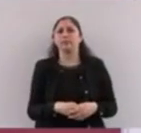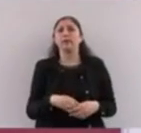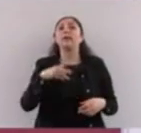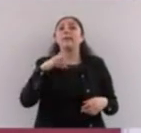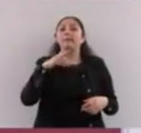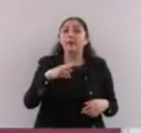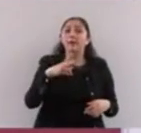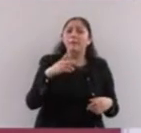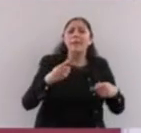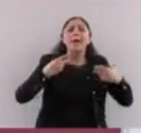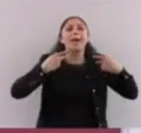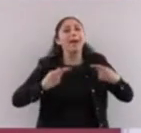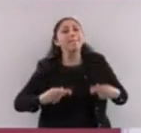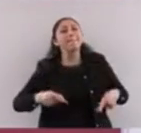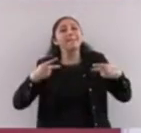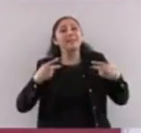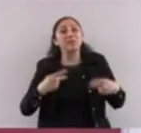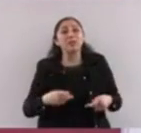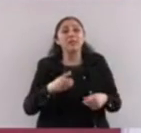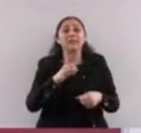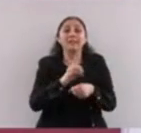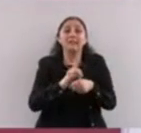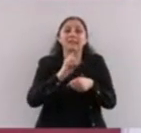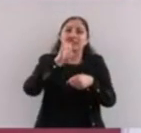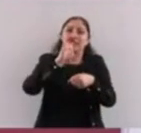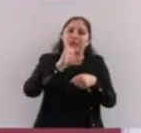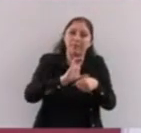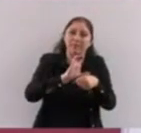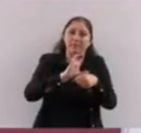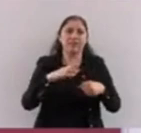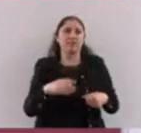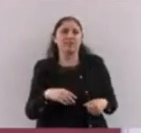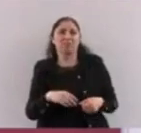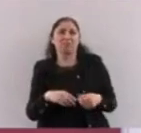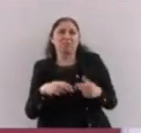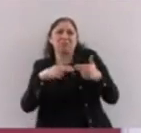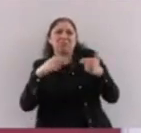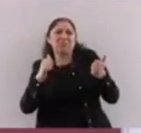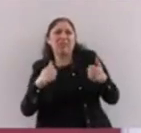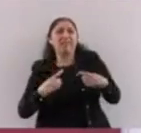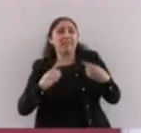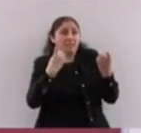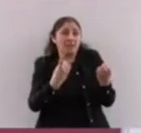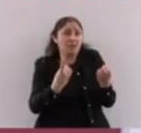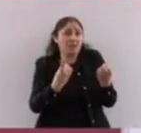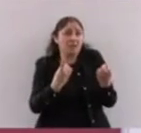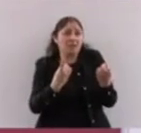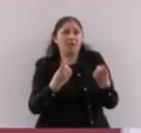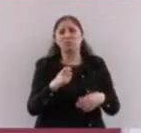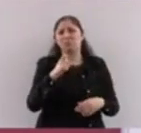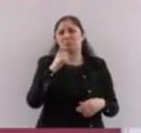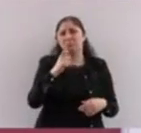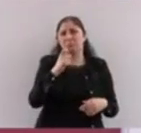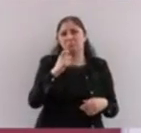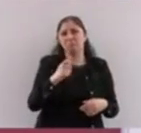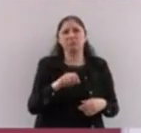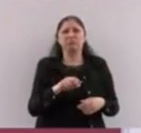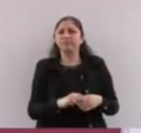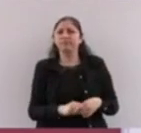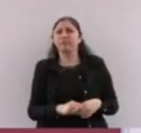discapacidad a las que nunca nadie les había dado un apoyo, ni poco, ni mucho, nada.